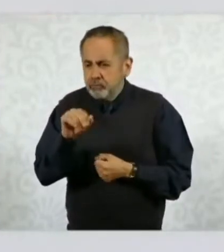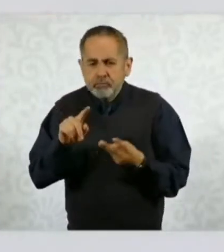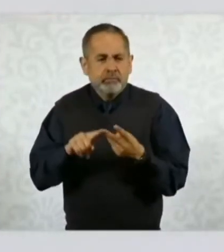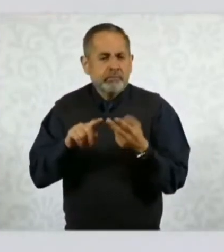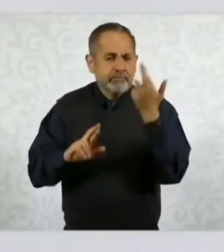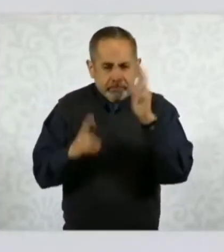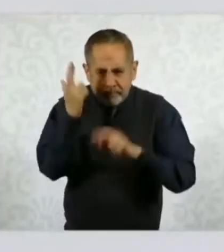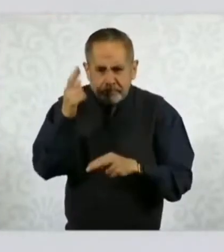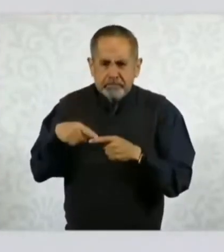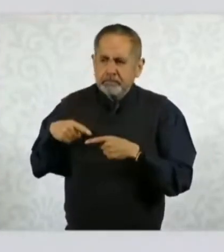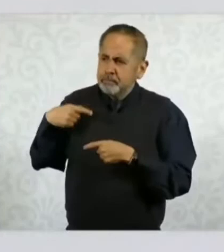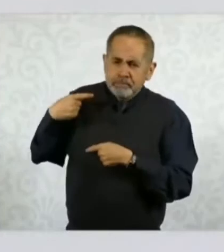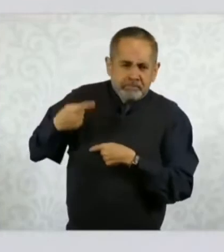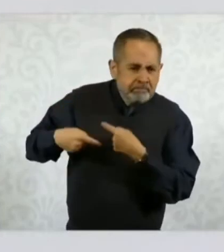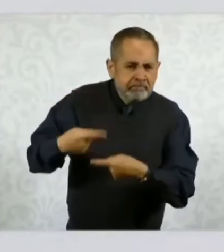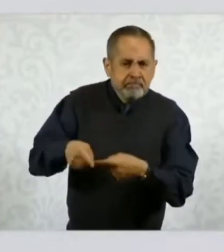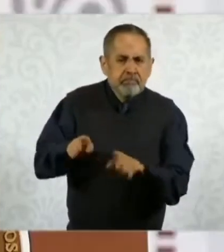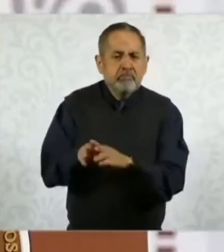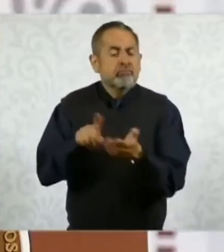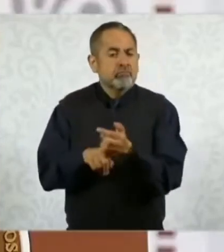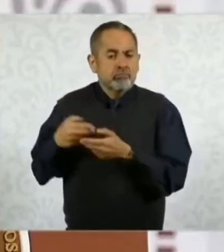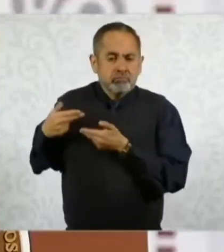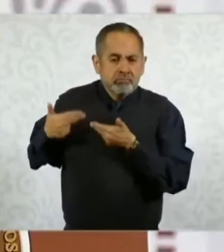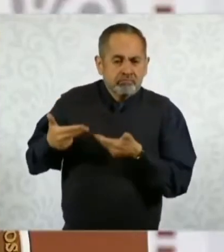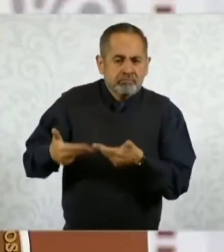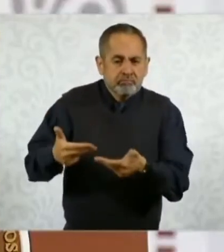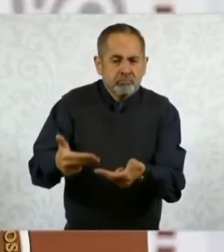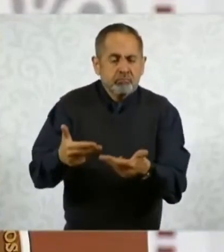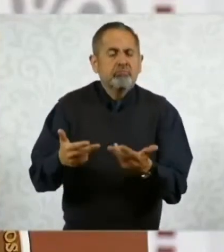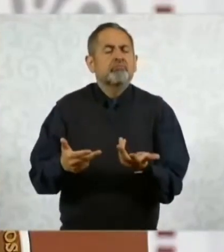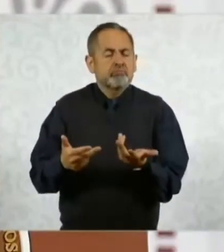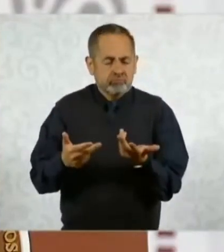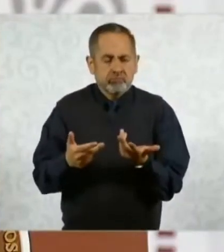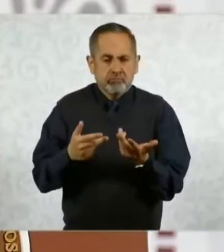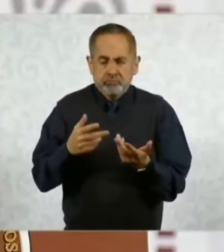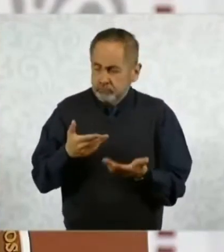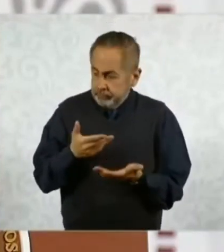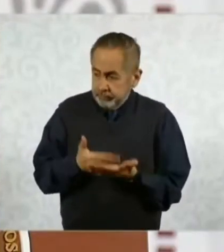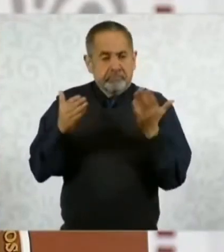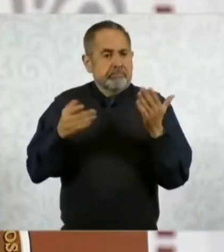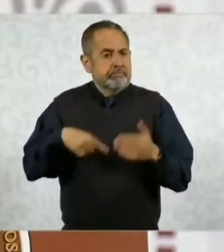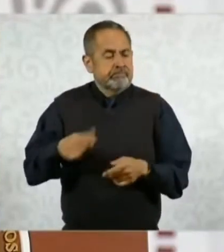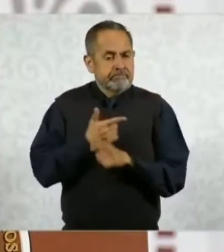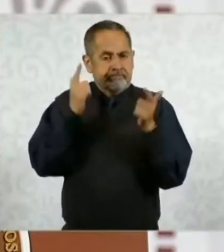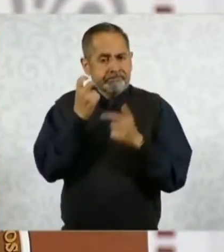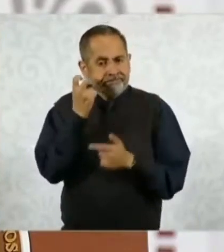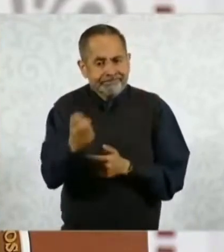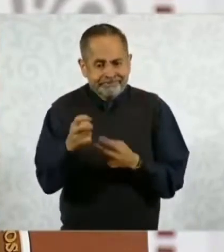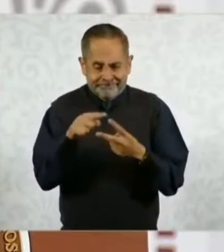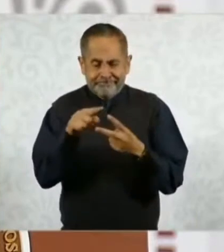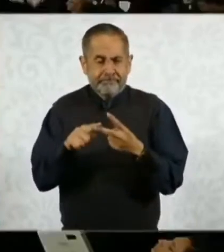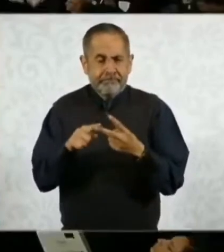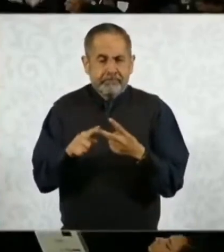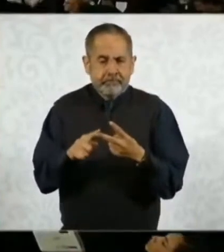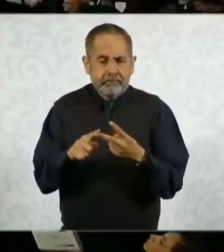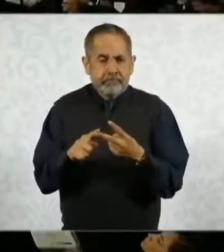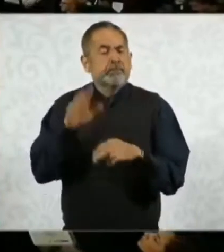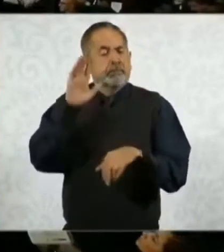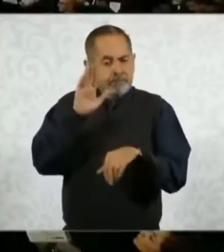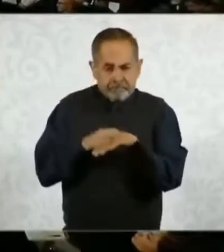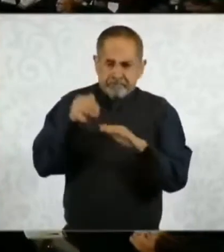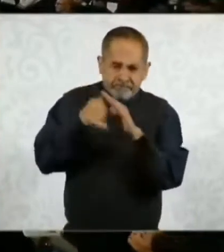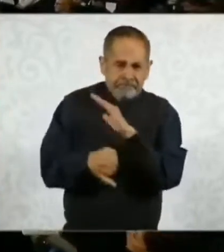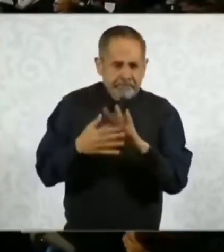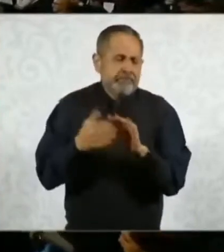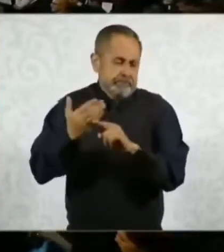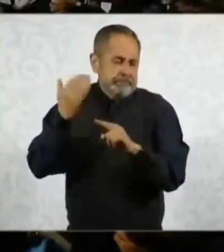y todos los movimientos sociales que permitieron el México de hoy. Entonces, vamos a ir más allá de los planes de